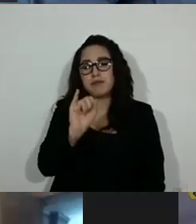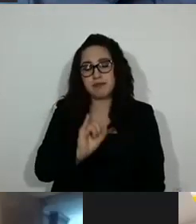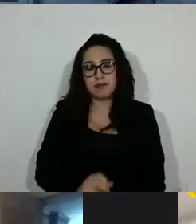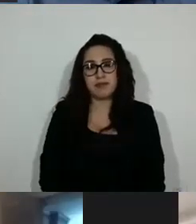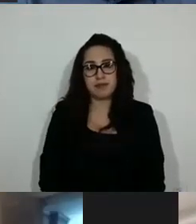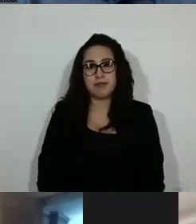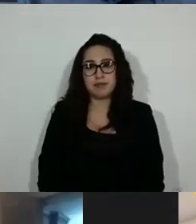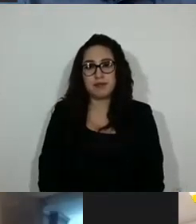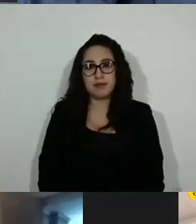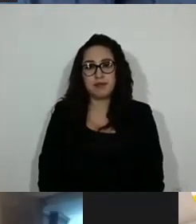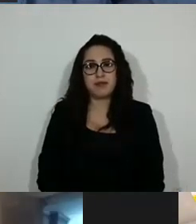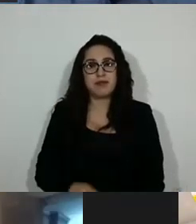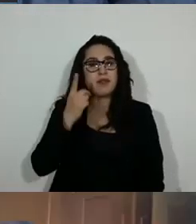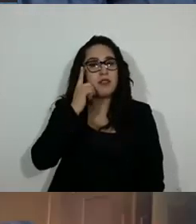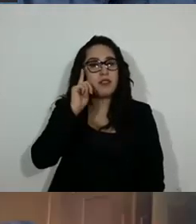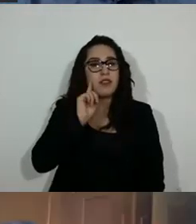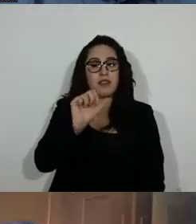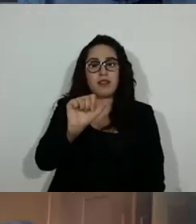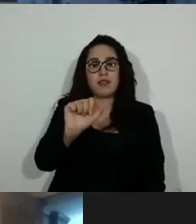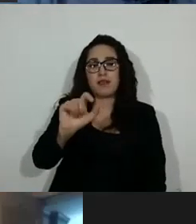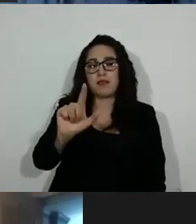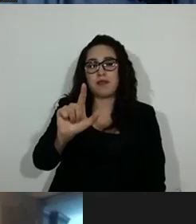Diputada Alicia Medina.